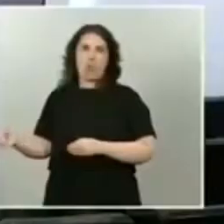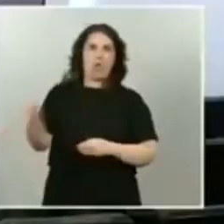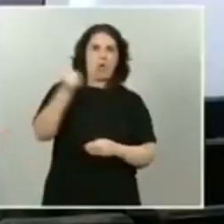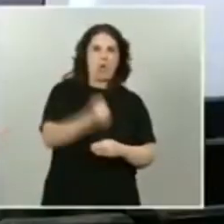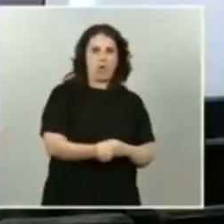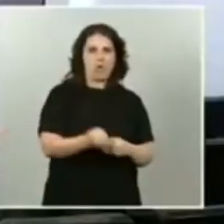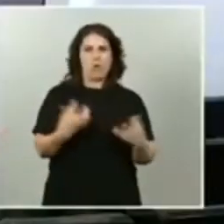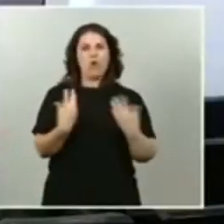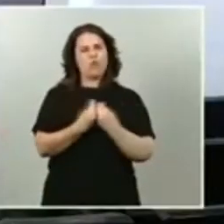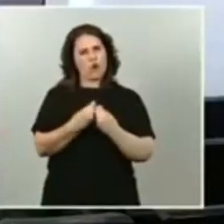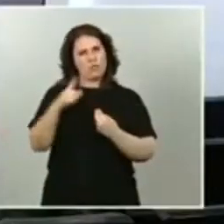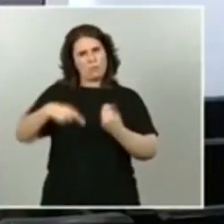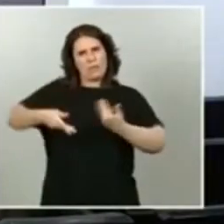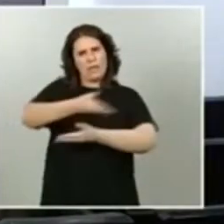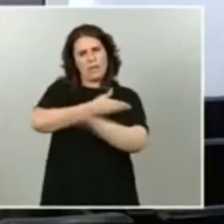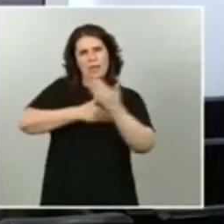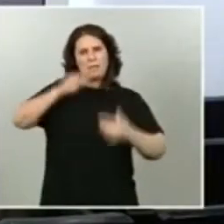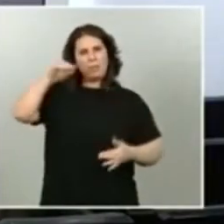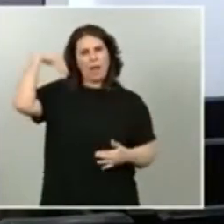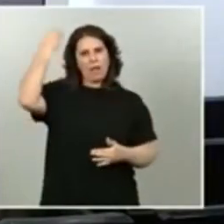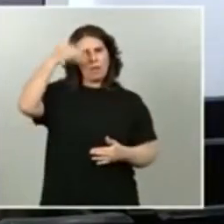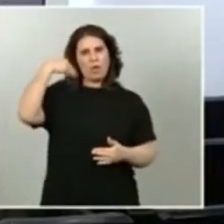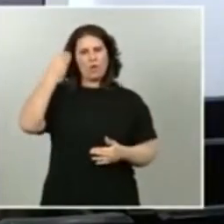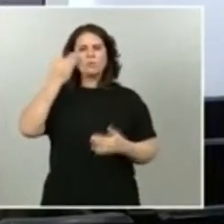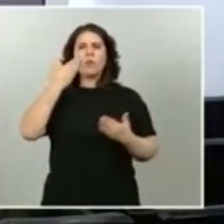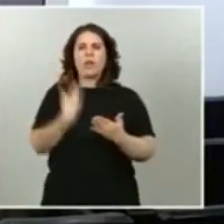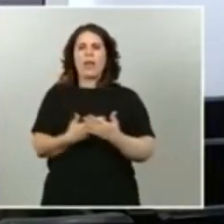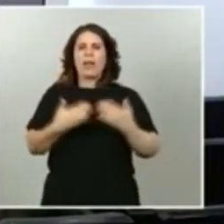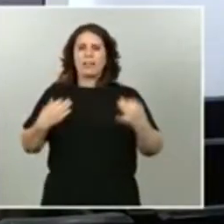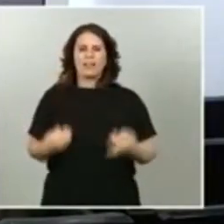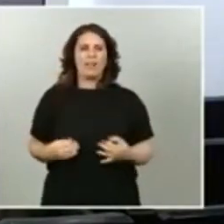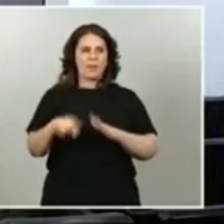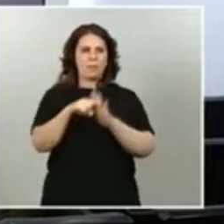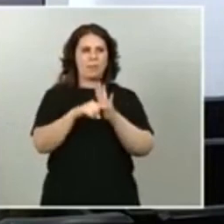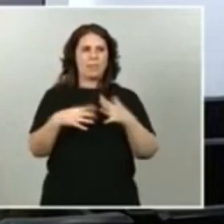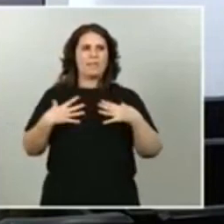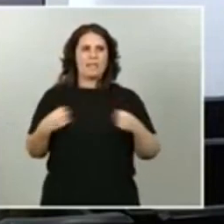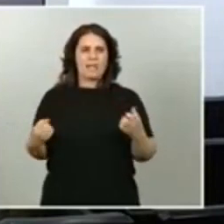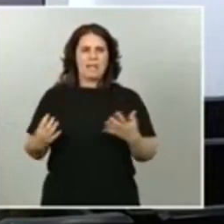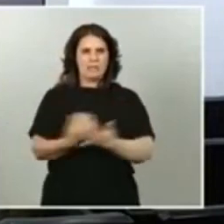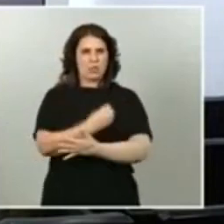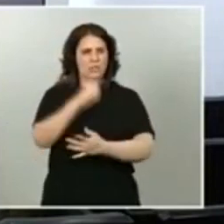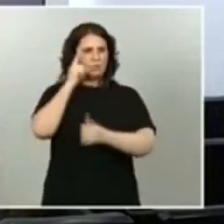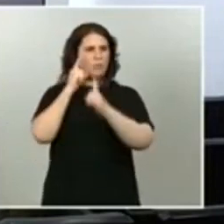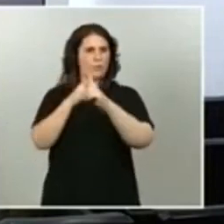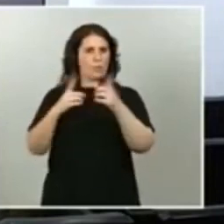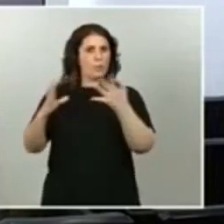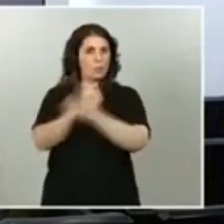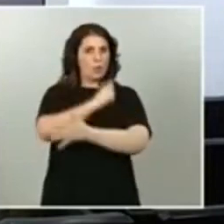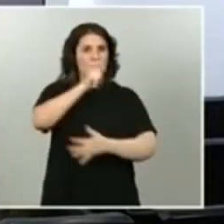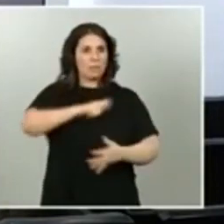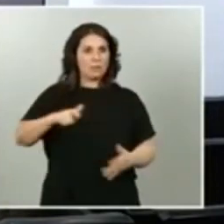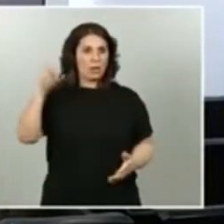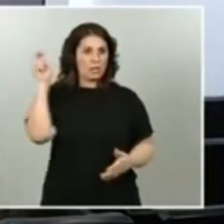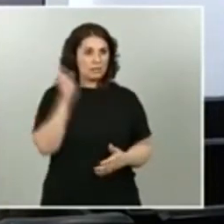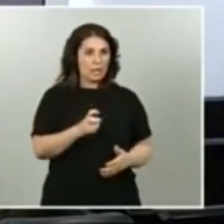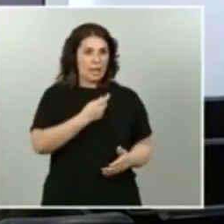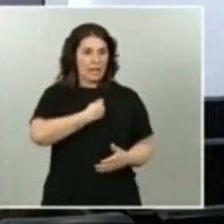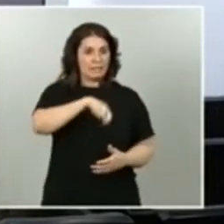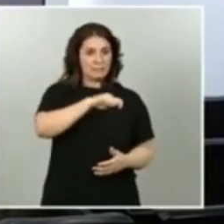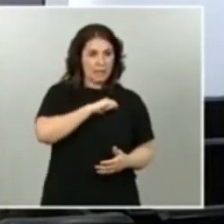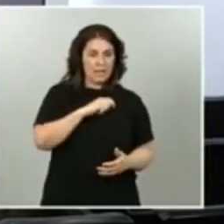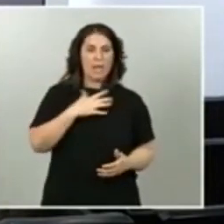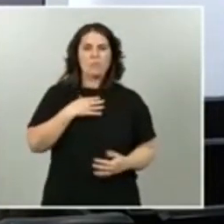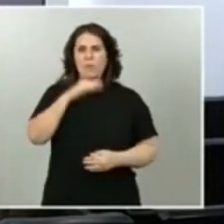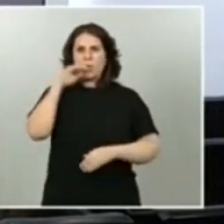garantizando todas las medidas sanitarias para que todas las personas que llegan a nuestro país puedan cumplir las condiciones esenciales